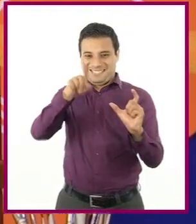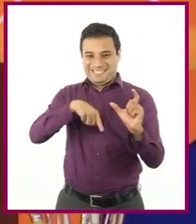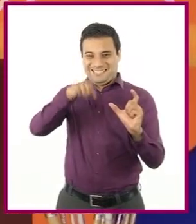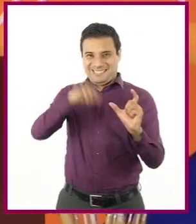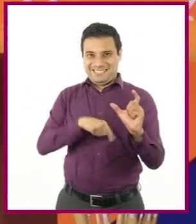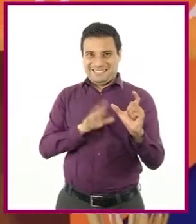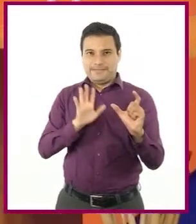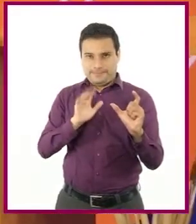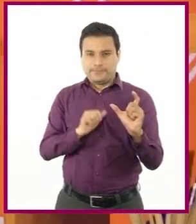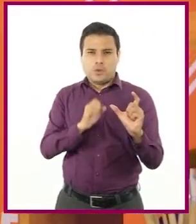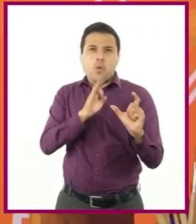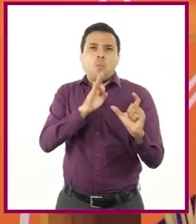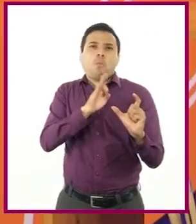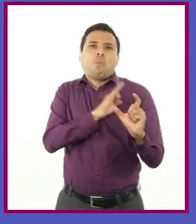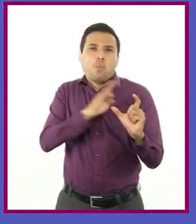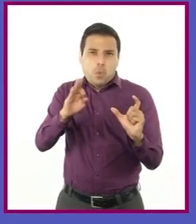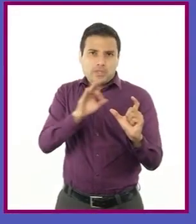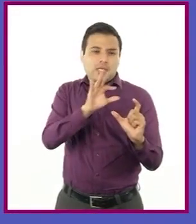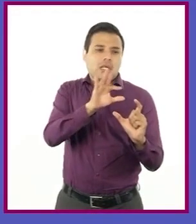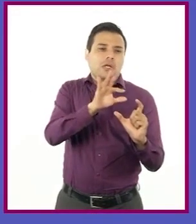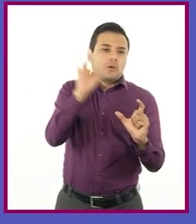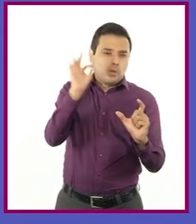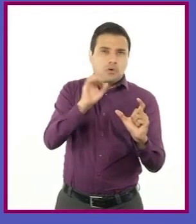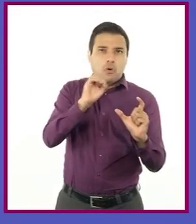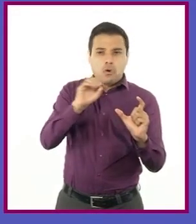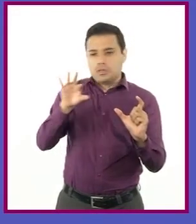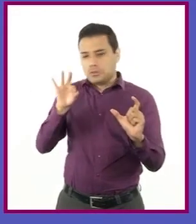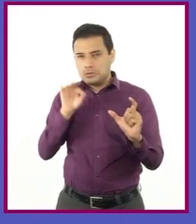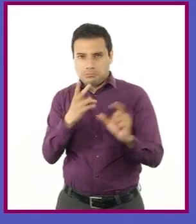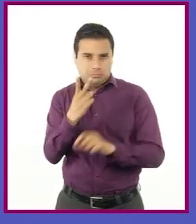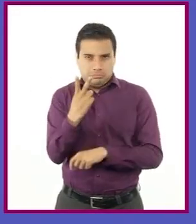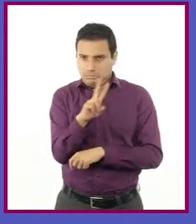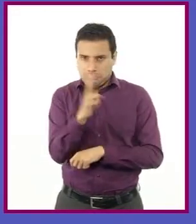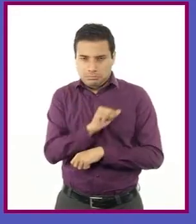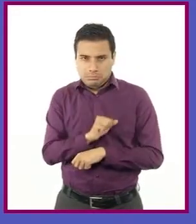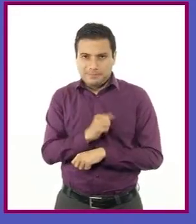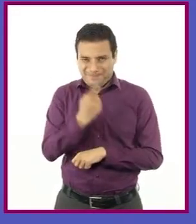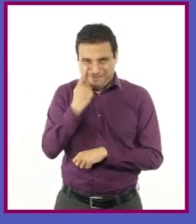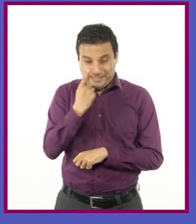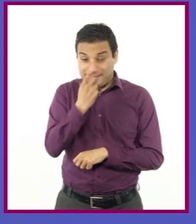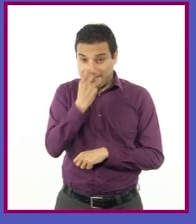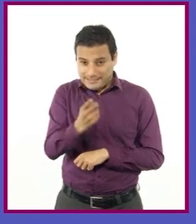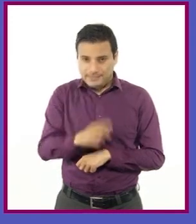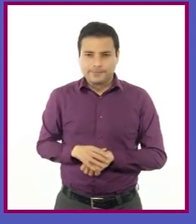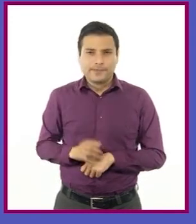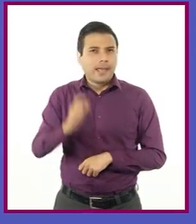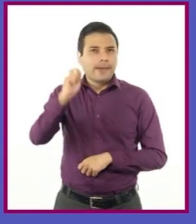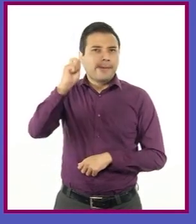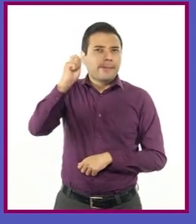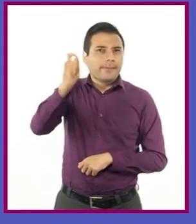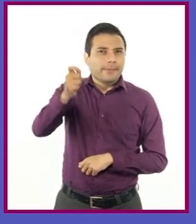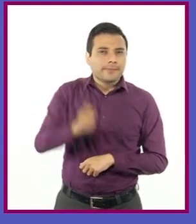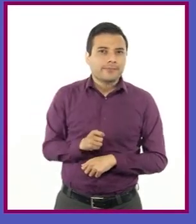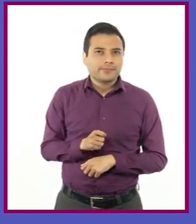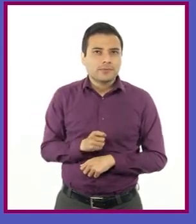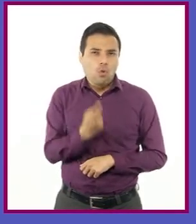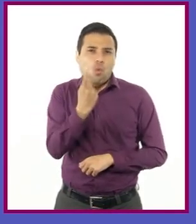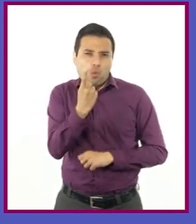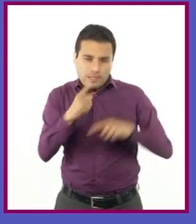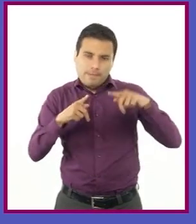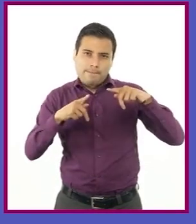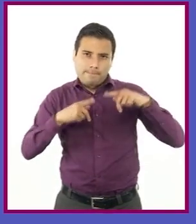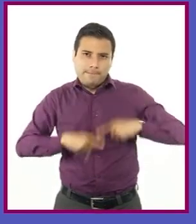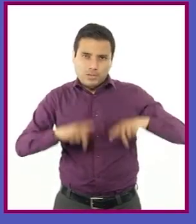de dos o más opciones posibles. En este caso indica que la tarjeta puede mostrarse a un solo miembro del equipo